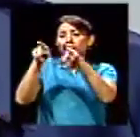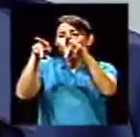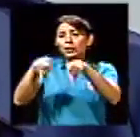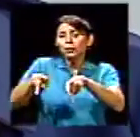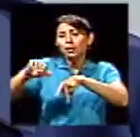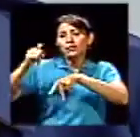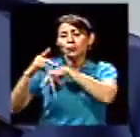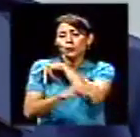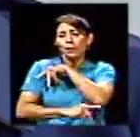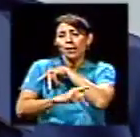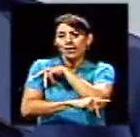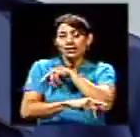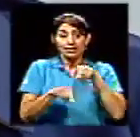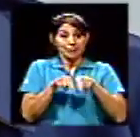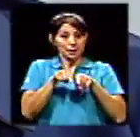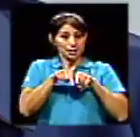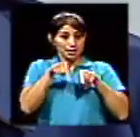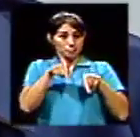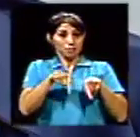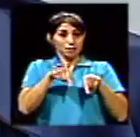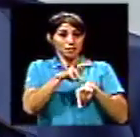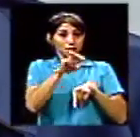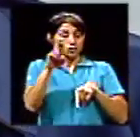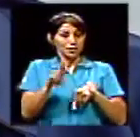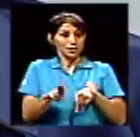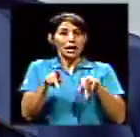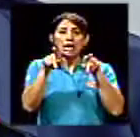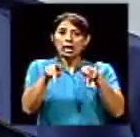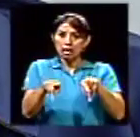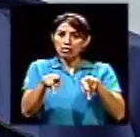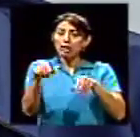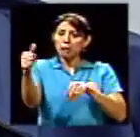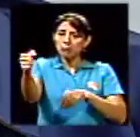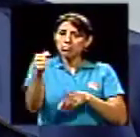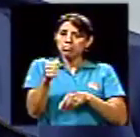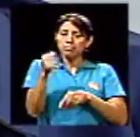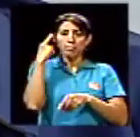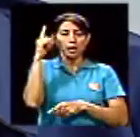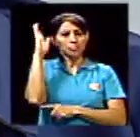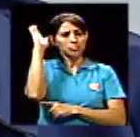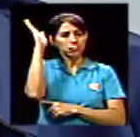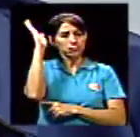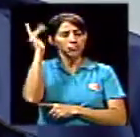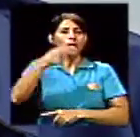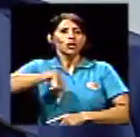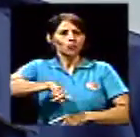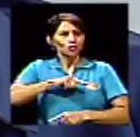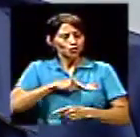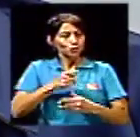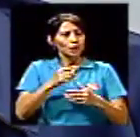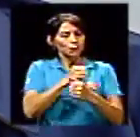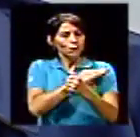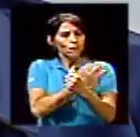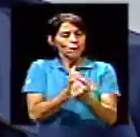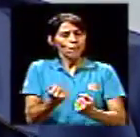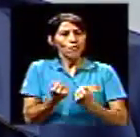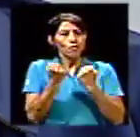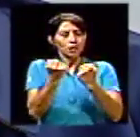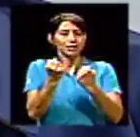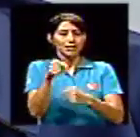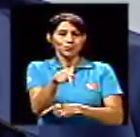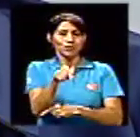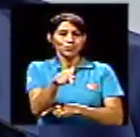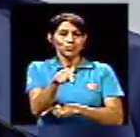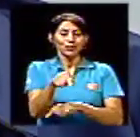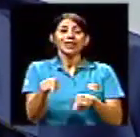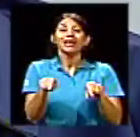gente del mismo país acá que nos puede dar conferencias. Entonces, estamos fortaleciendo esa parte bastante bien y tratando de enviar